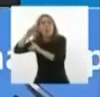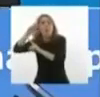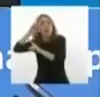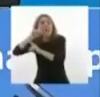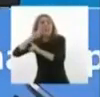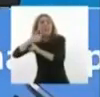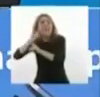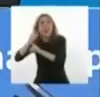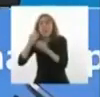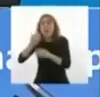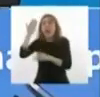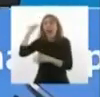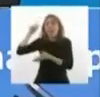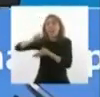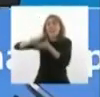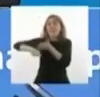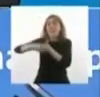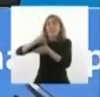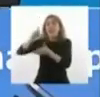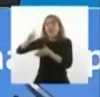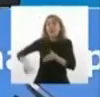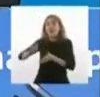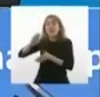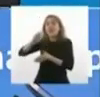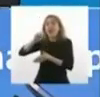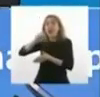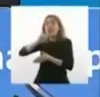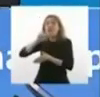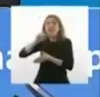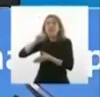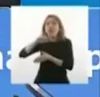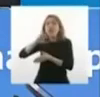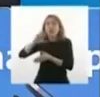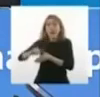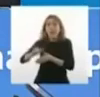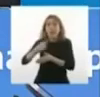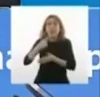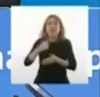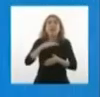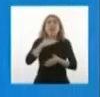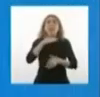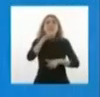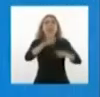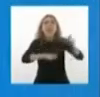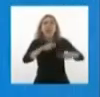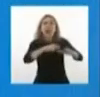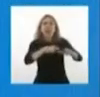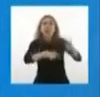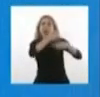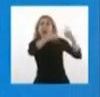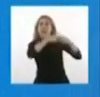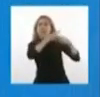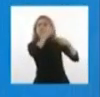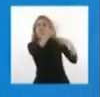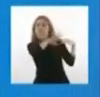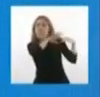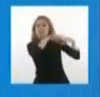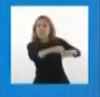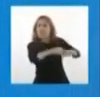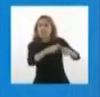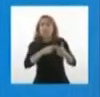No, porque la opción es que vayamos a la condesa, no sé, a lo mejor nos escupen el bice y la empanada, ¿no? Y bebida divertida.